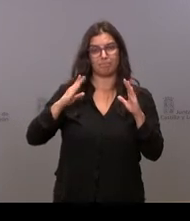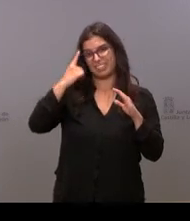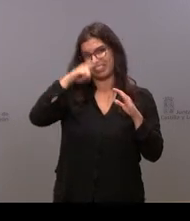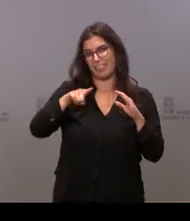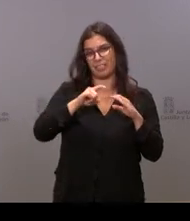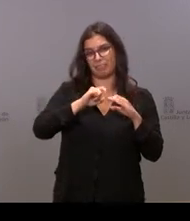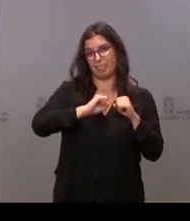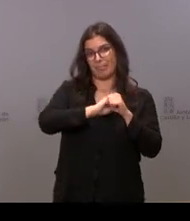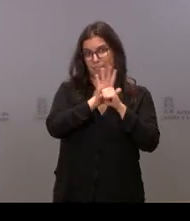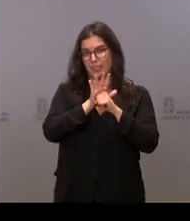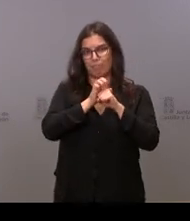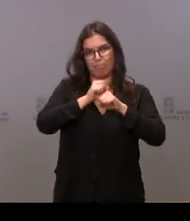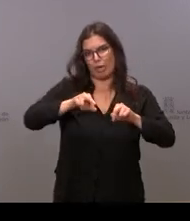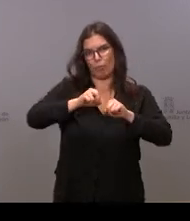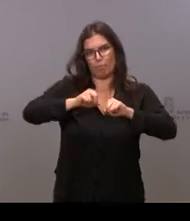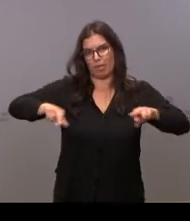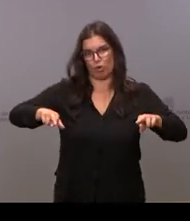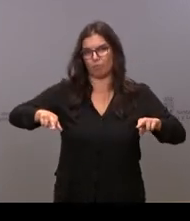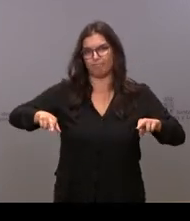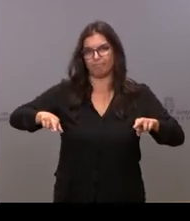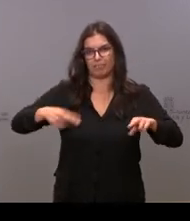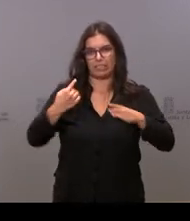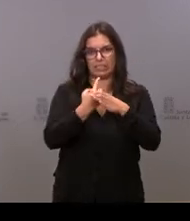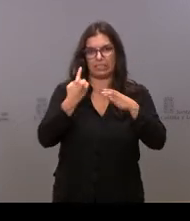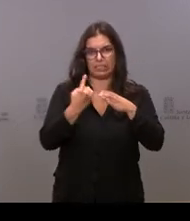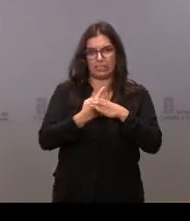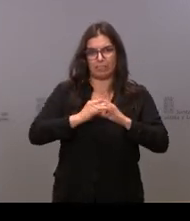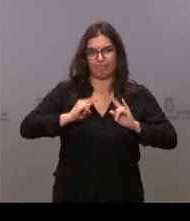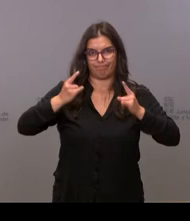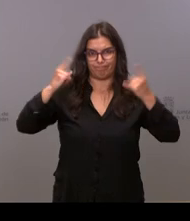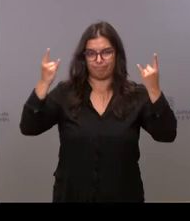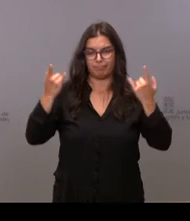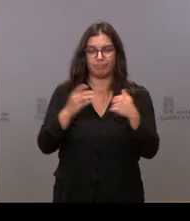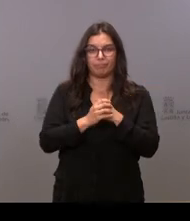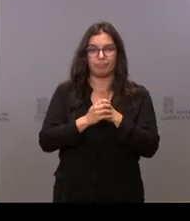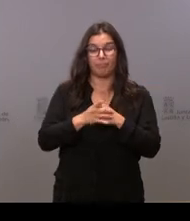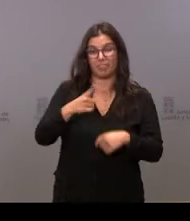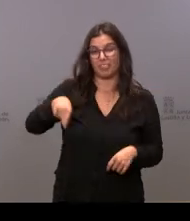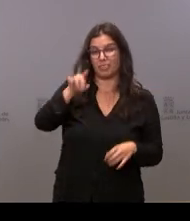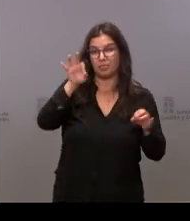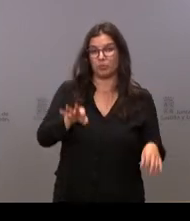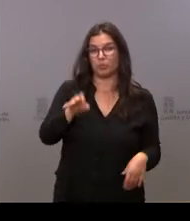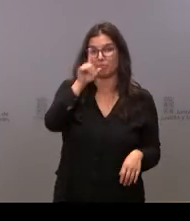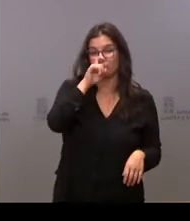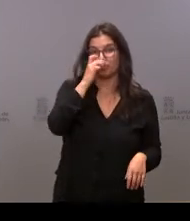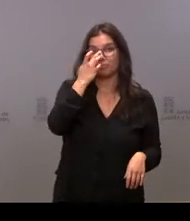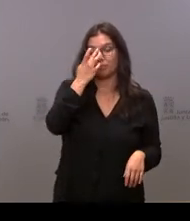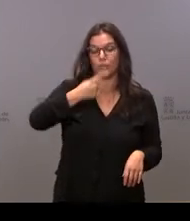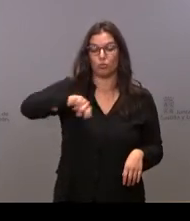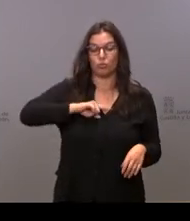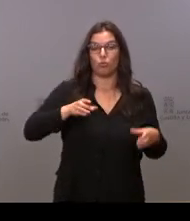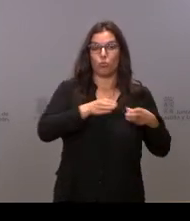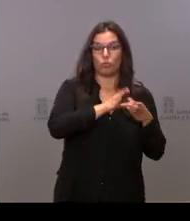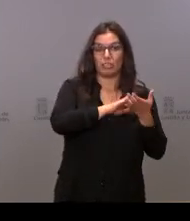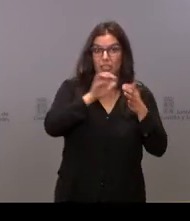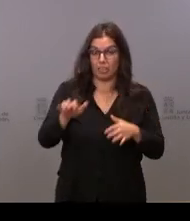bien se ha explicado aquí a raíz de la pandemia. Y como recordarán, desde la Junta de Castilla y